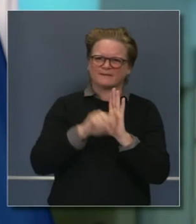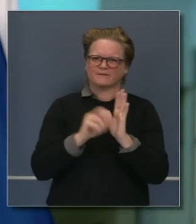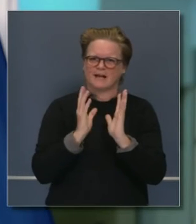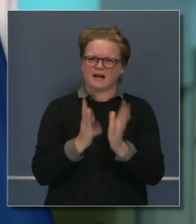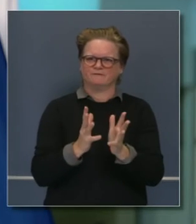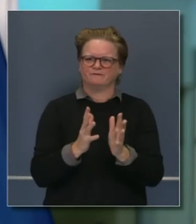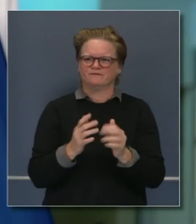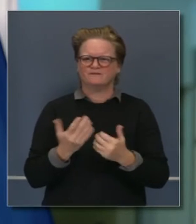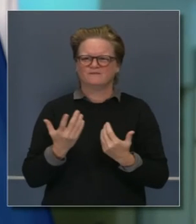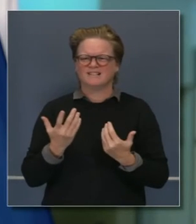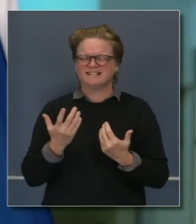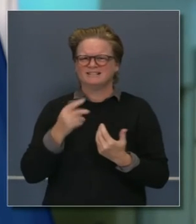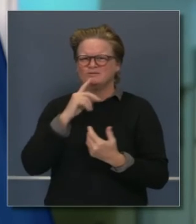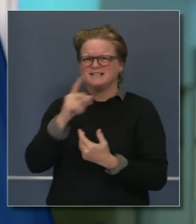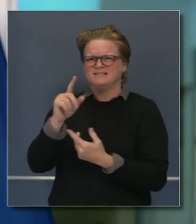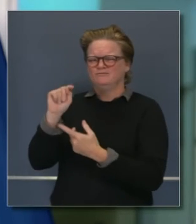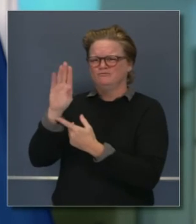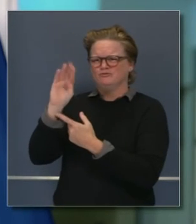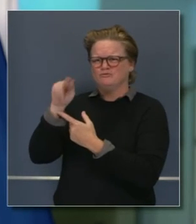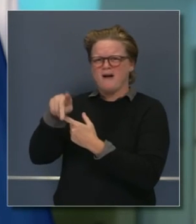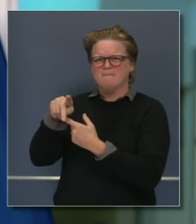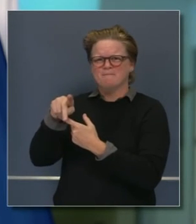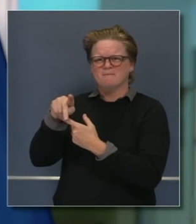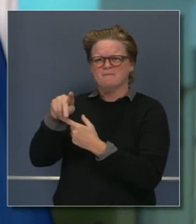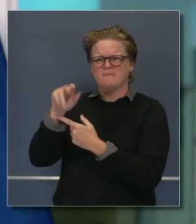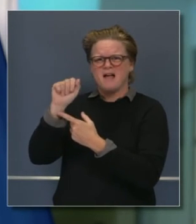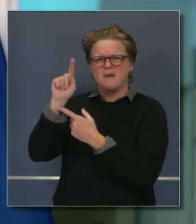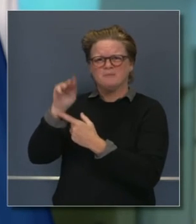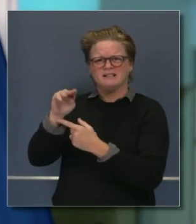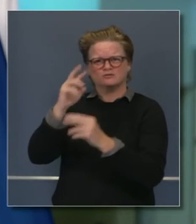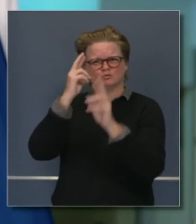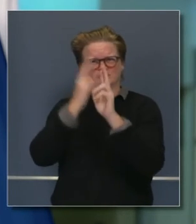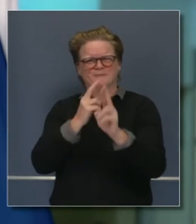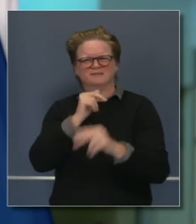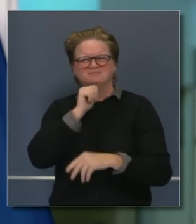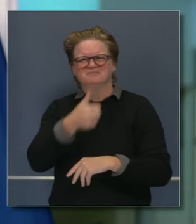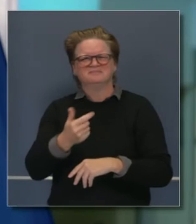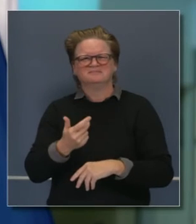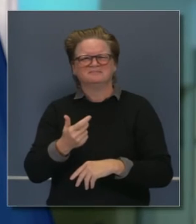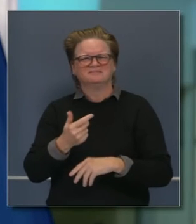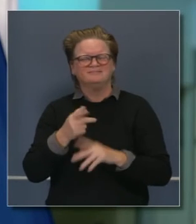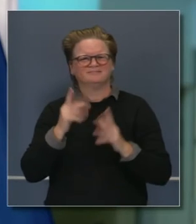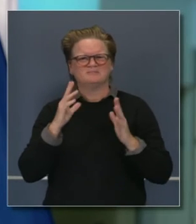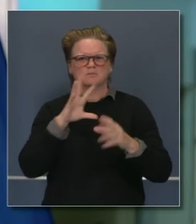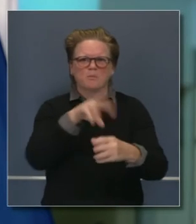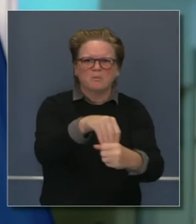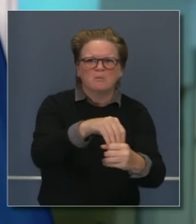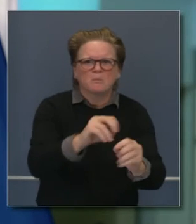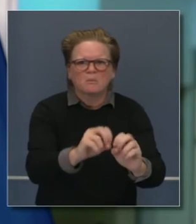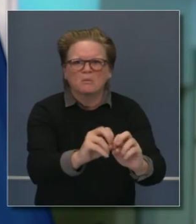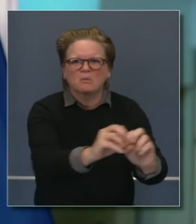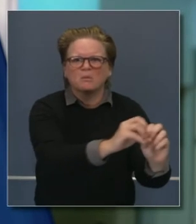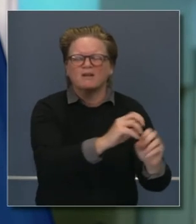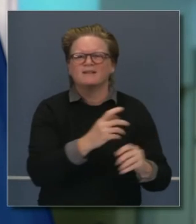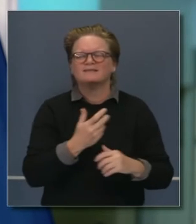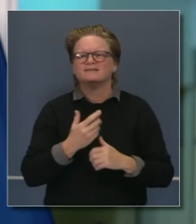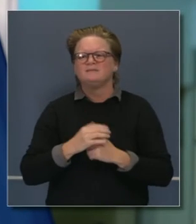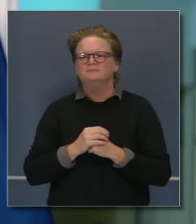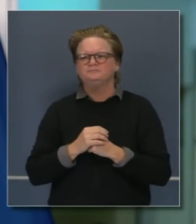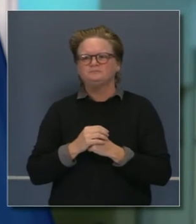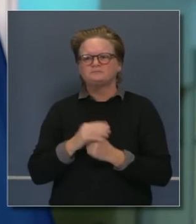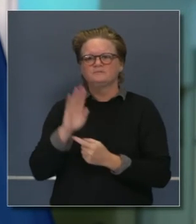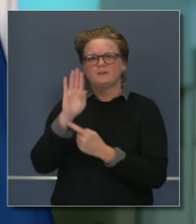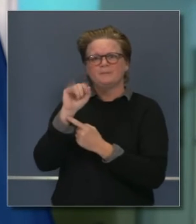administración tras administración, decisión judicial tras decisión judicial. Así que lo mejor es que seguimos construyendo mejor, más